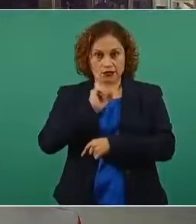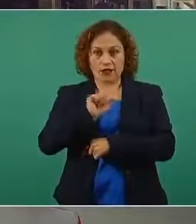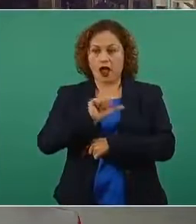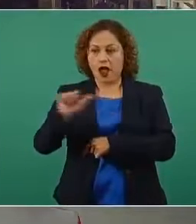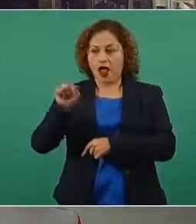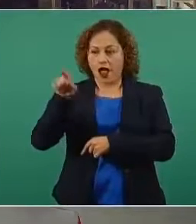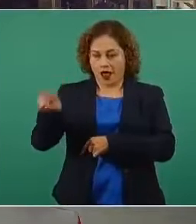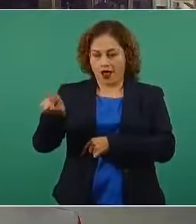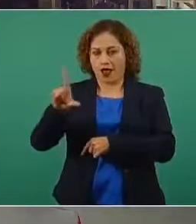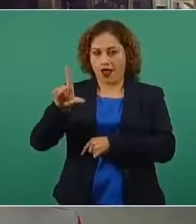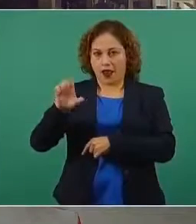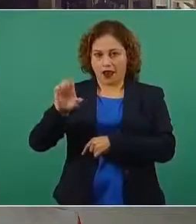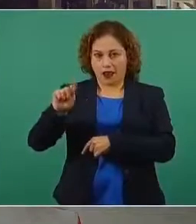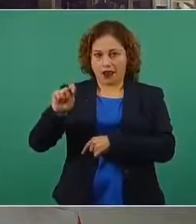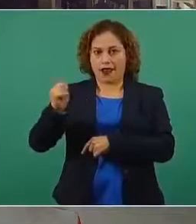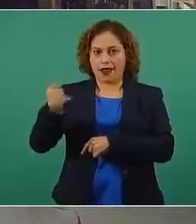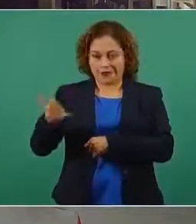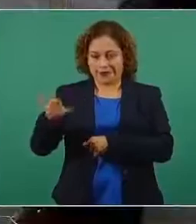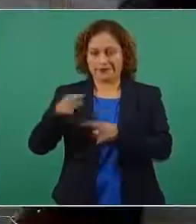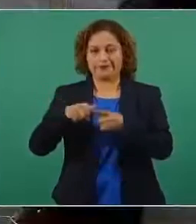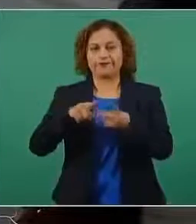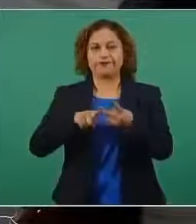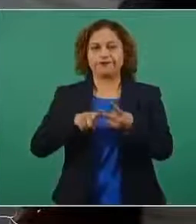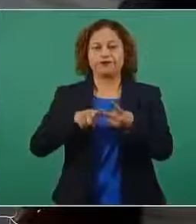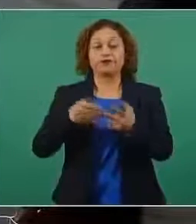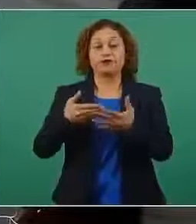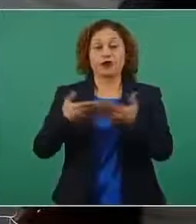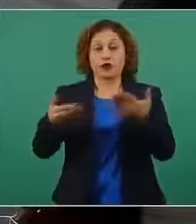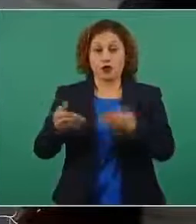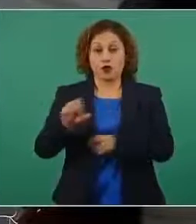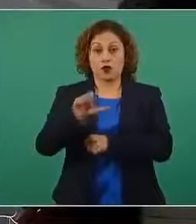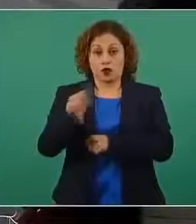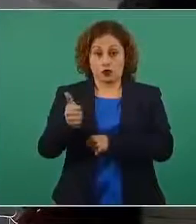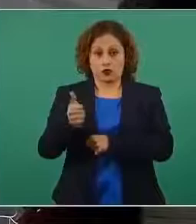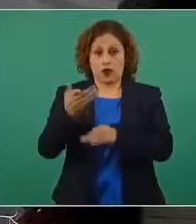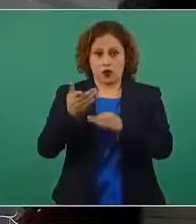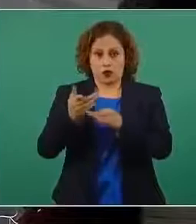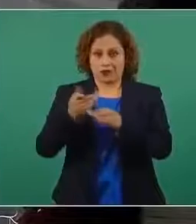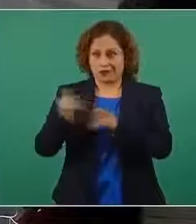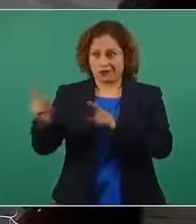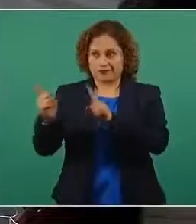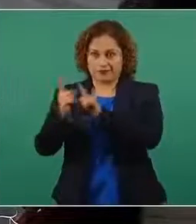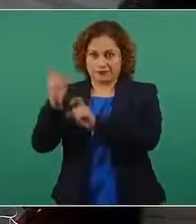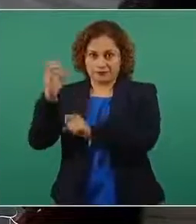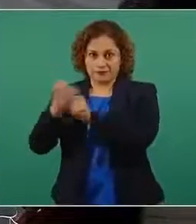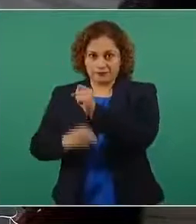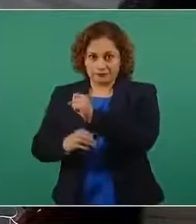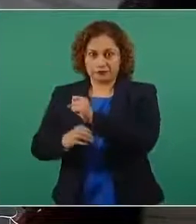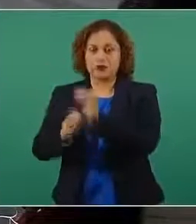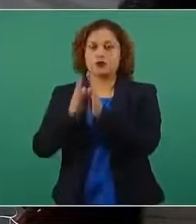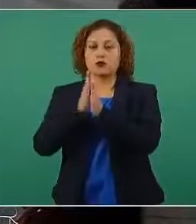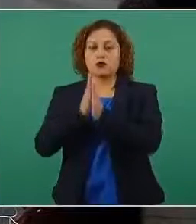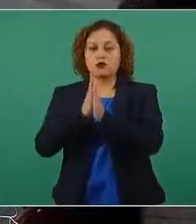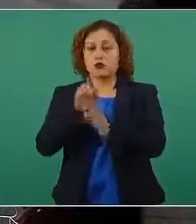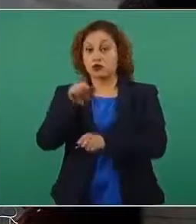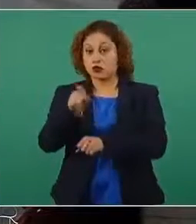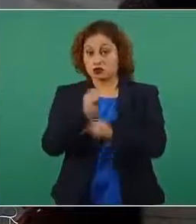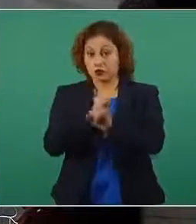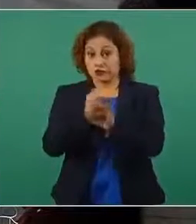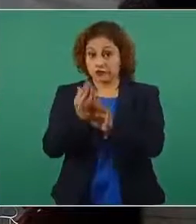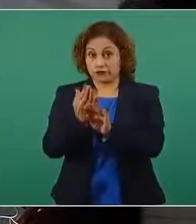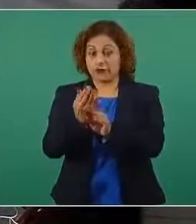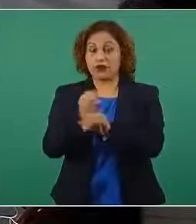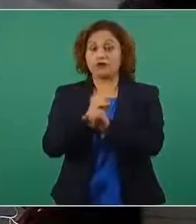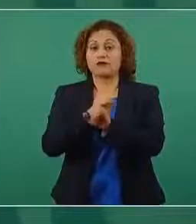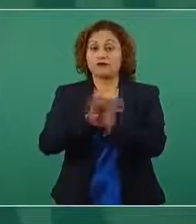Leti y ahora que termine que le des toda la información de lo de las